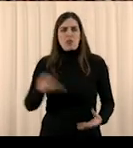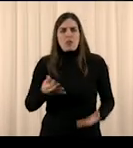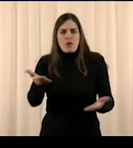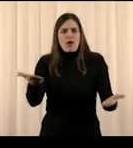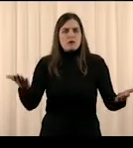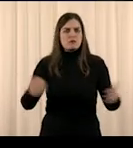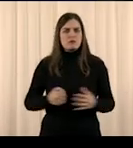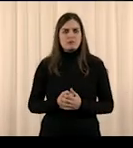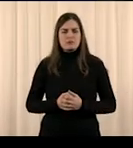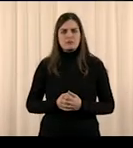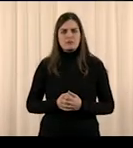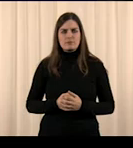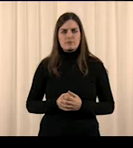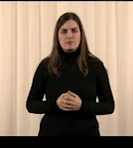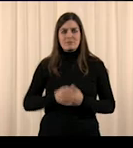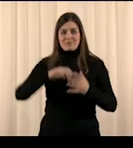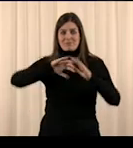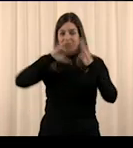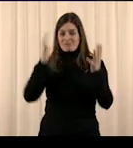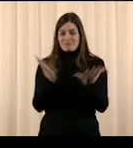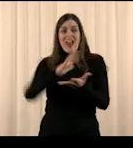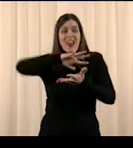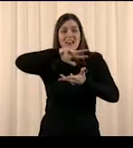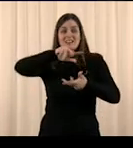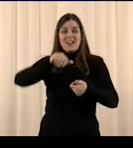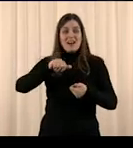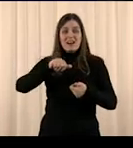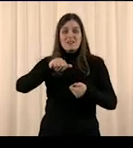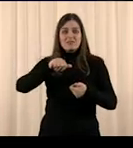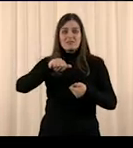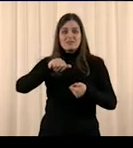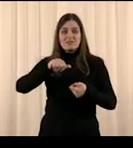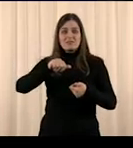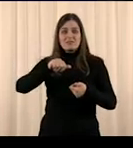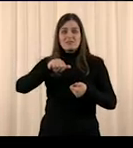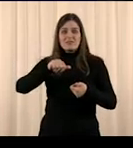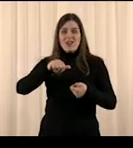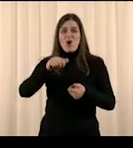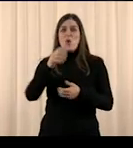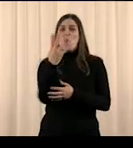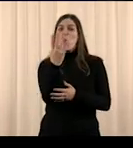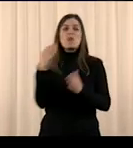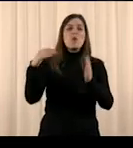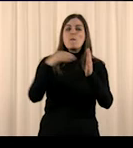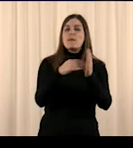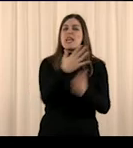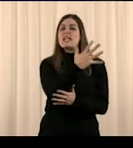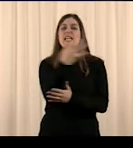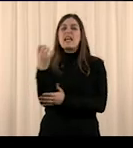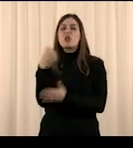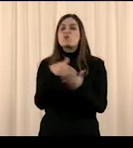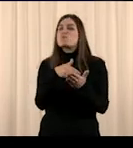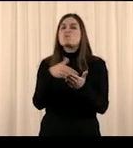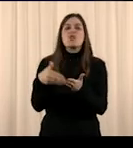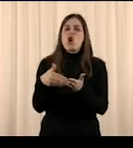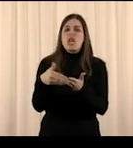La Tierra tiene 4.500 millones